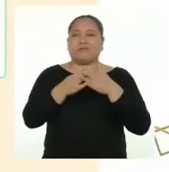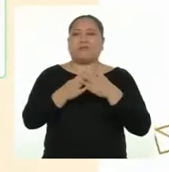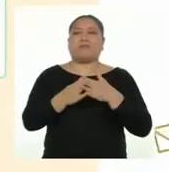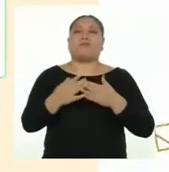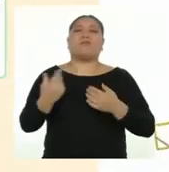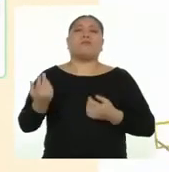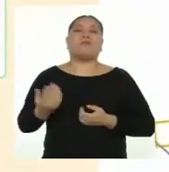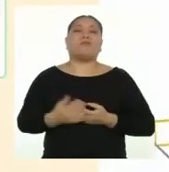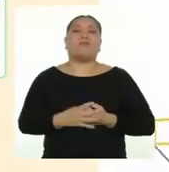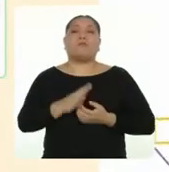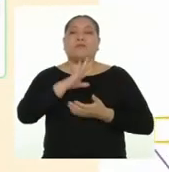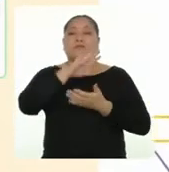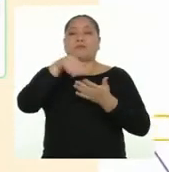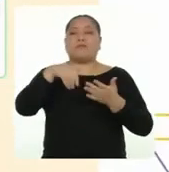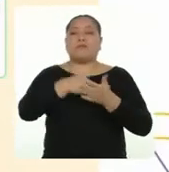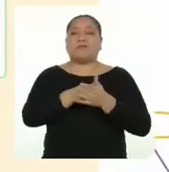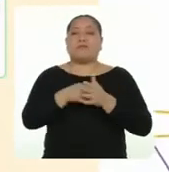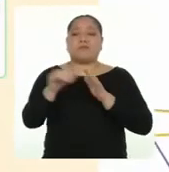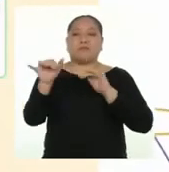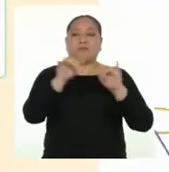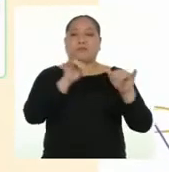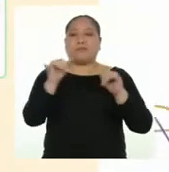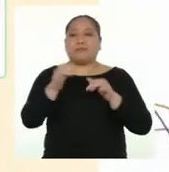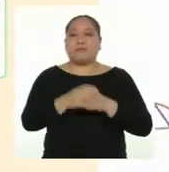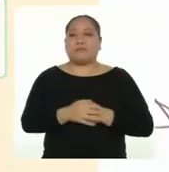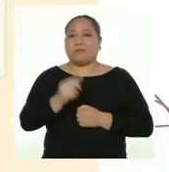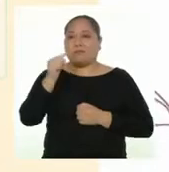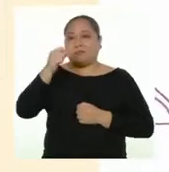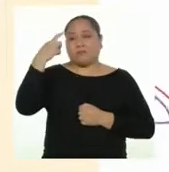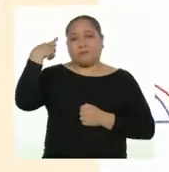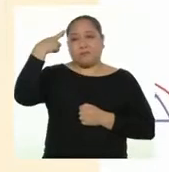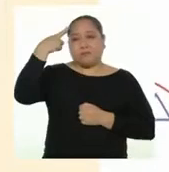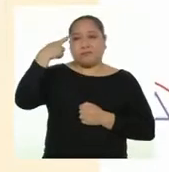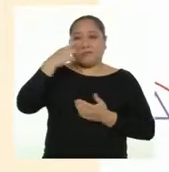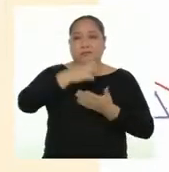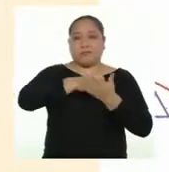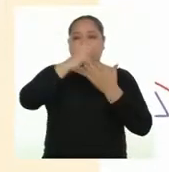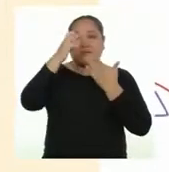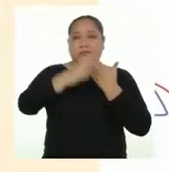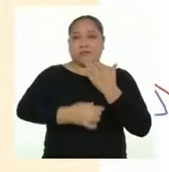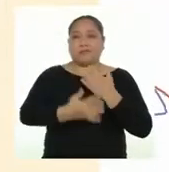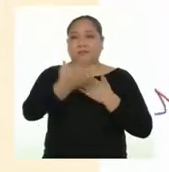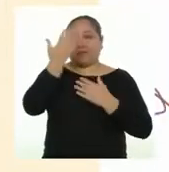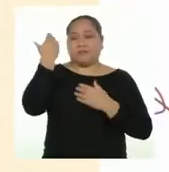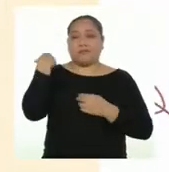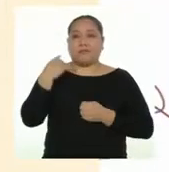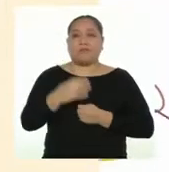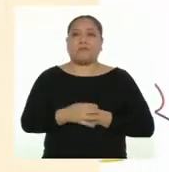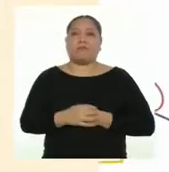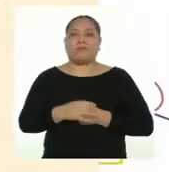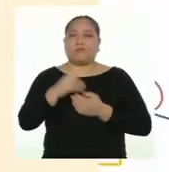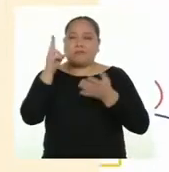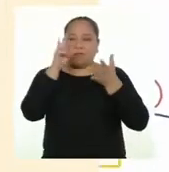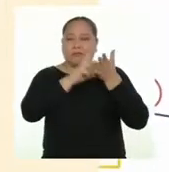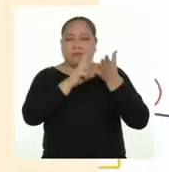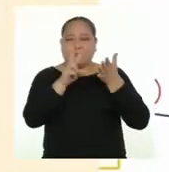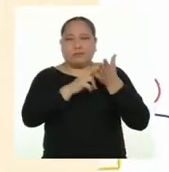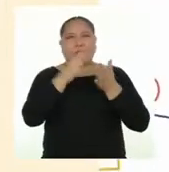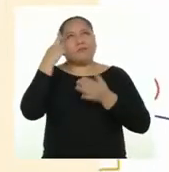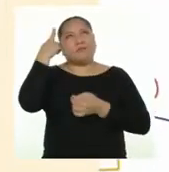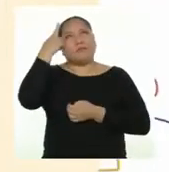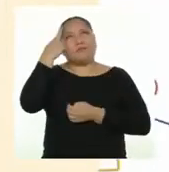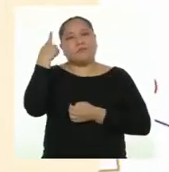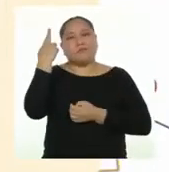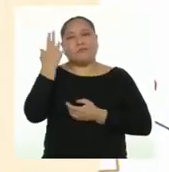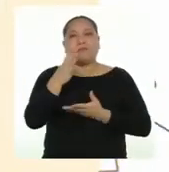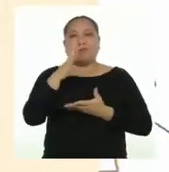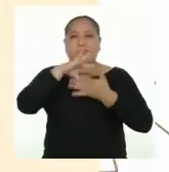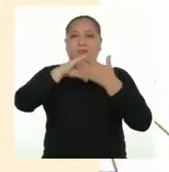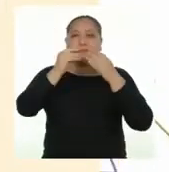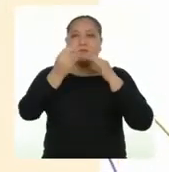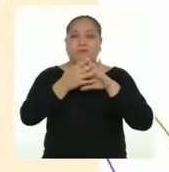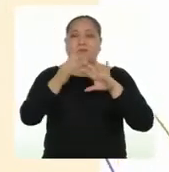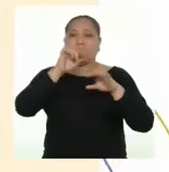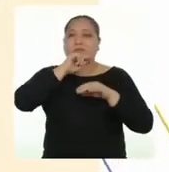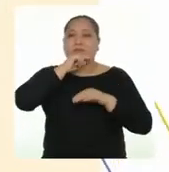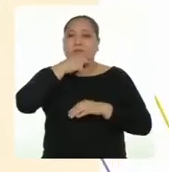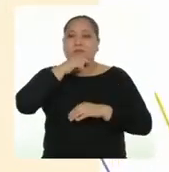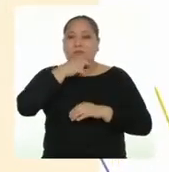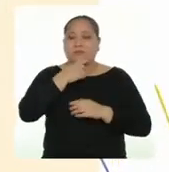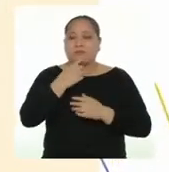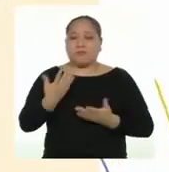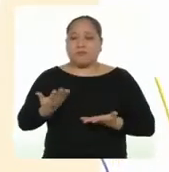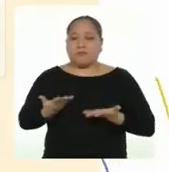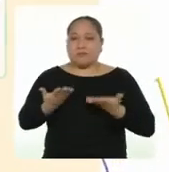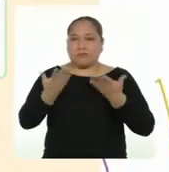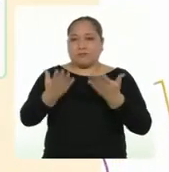igualitario entre todas y todos. Por ello, en el programa anterior, leímos y reflexionamos en torno a historias de mujeres que pudieron enfrentar